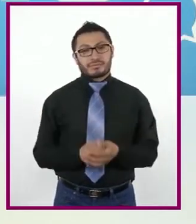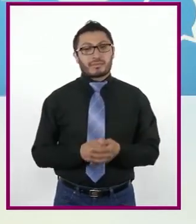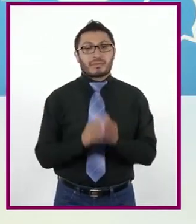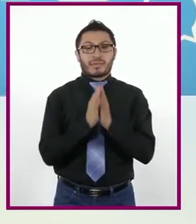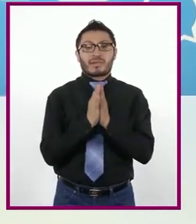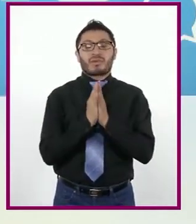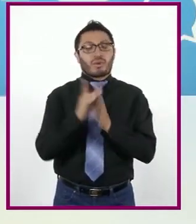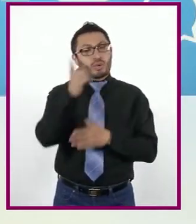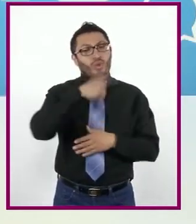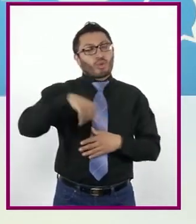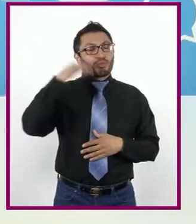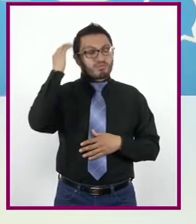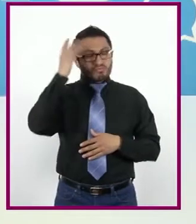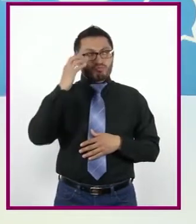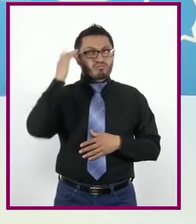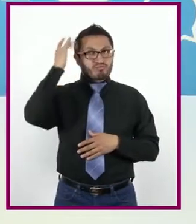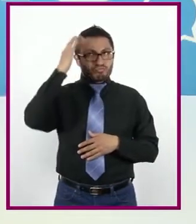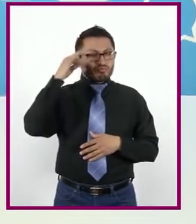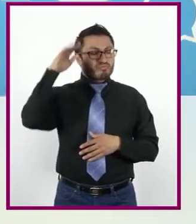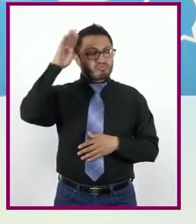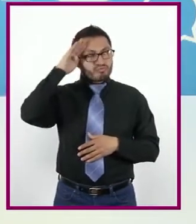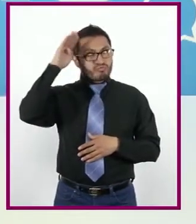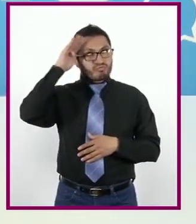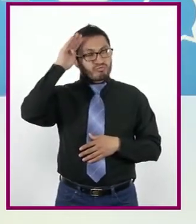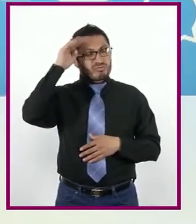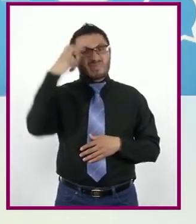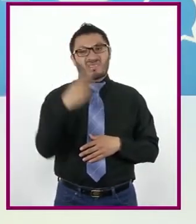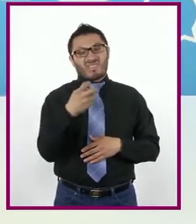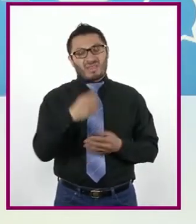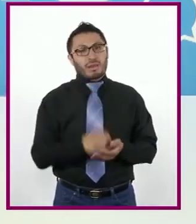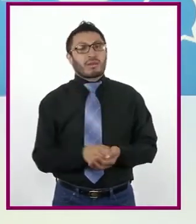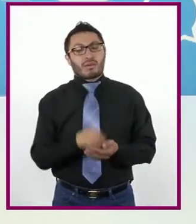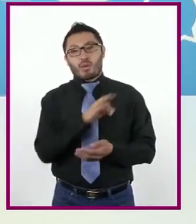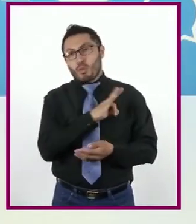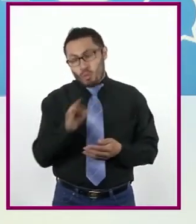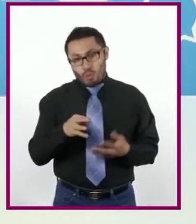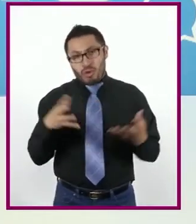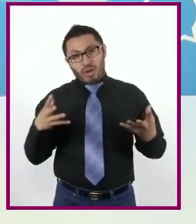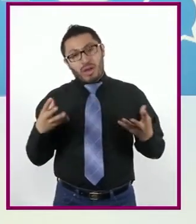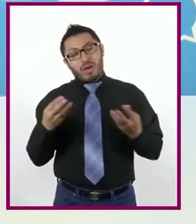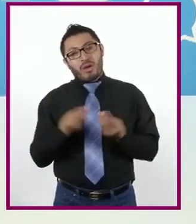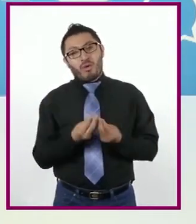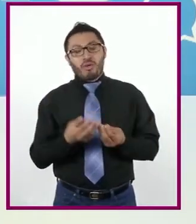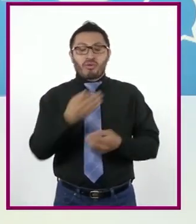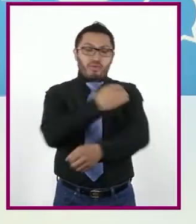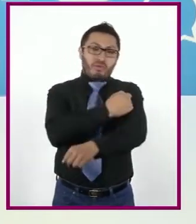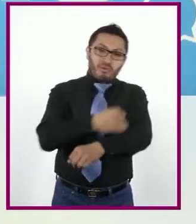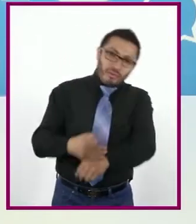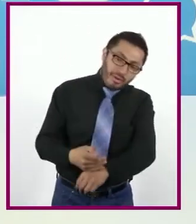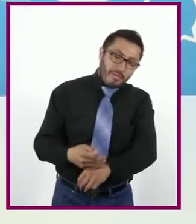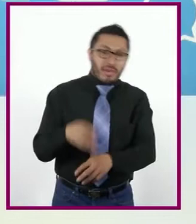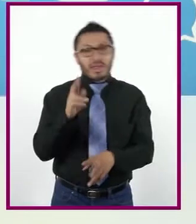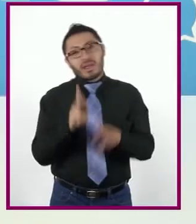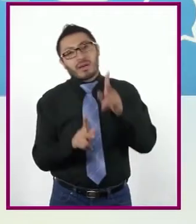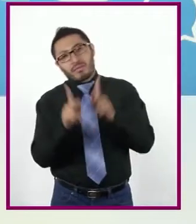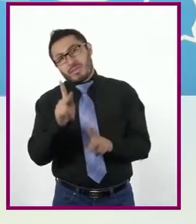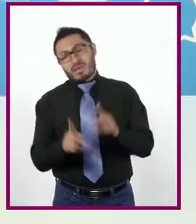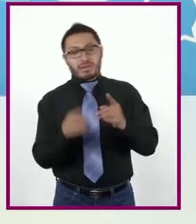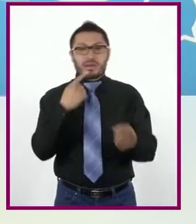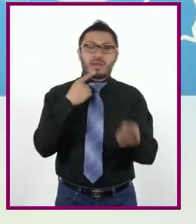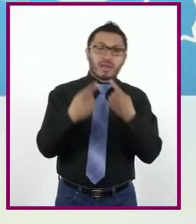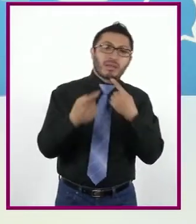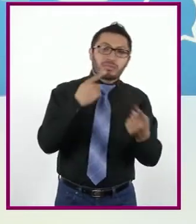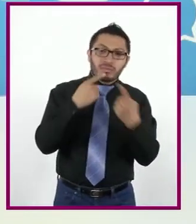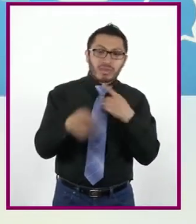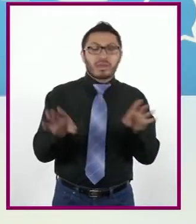que hagan una reflexión sobre esta situación. Pueden hacerla en compañía de su familia para compartir de